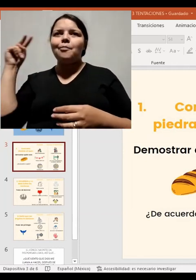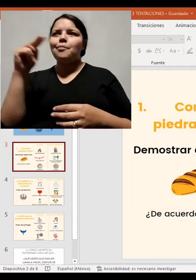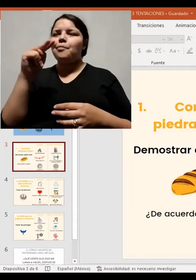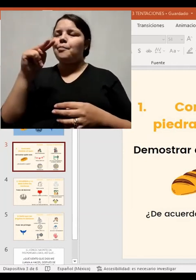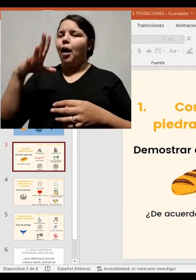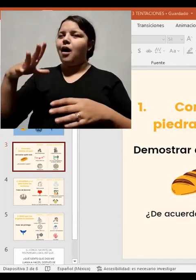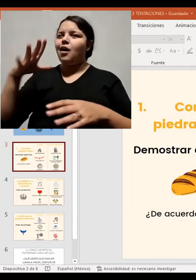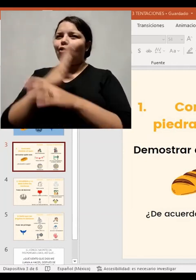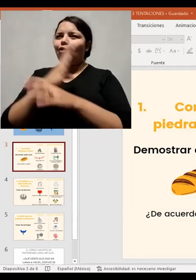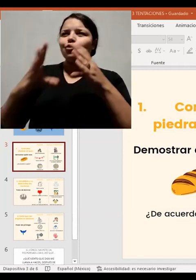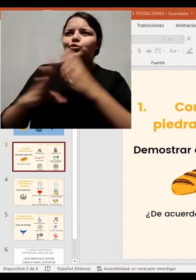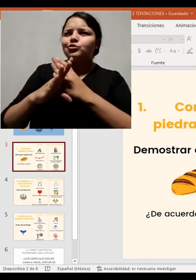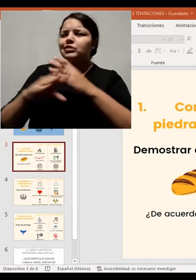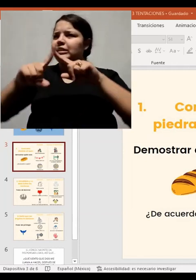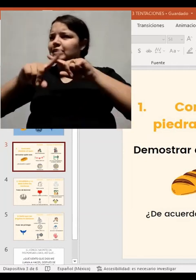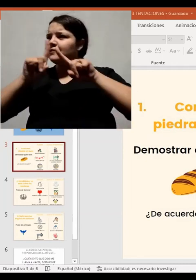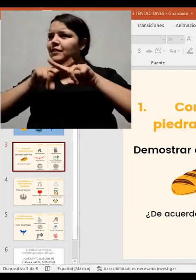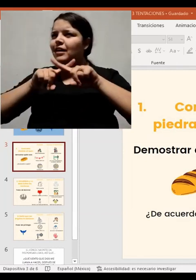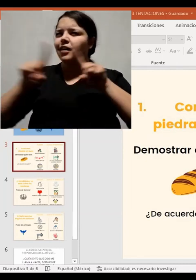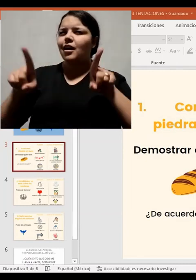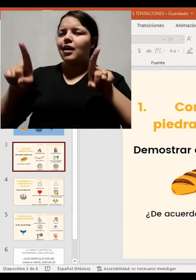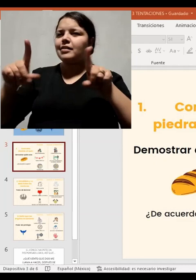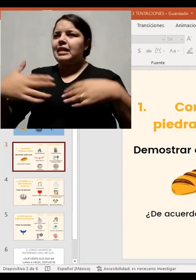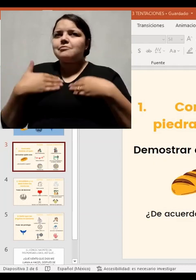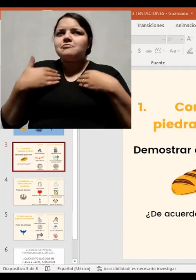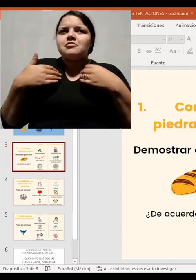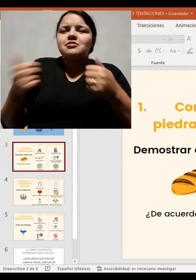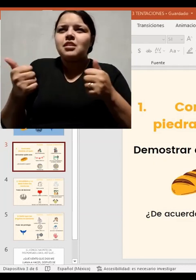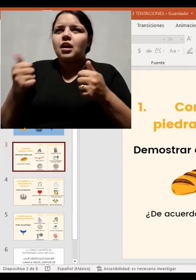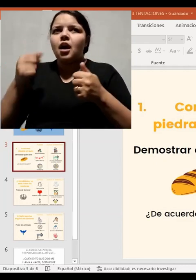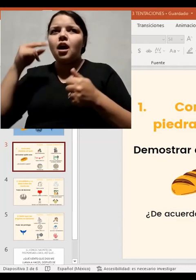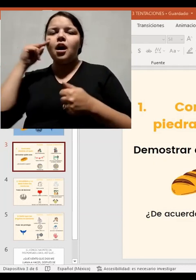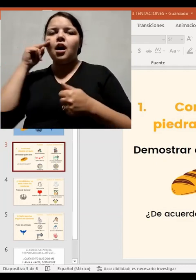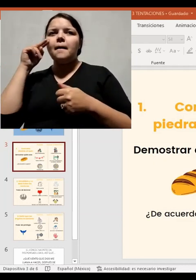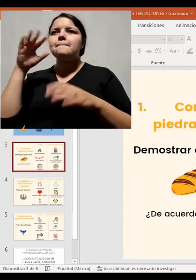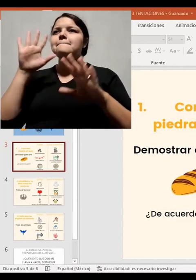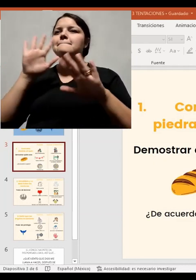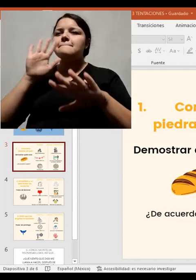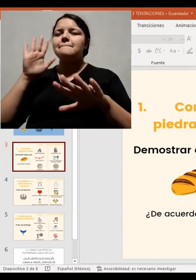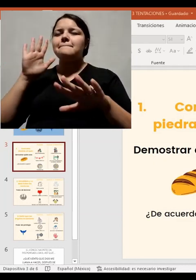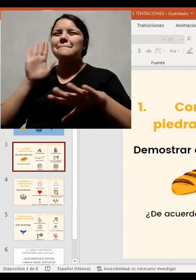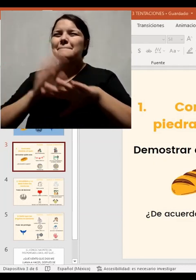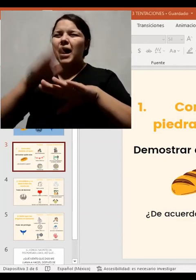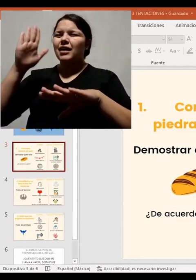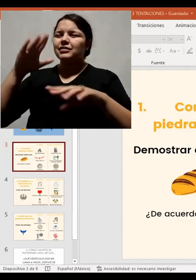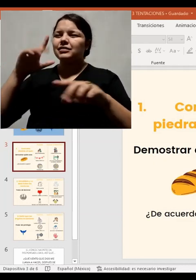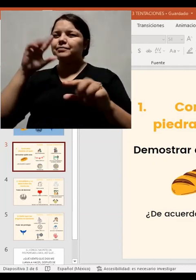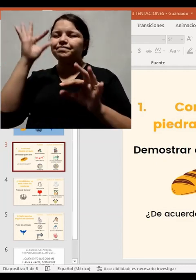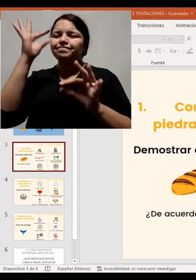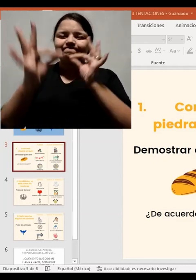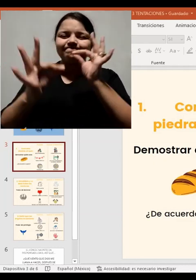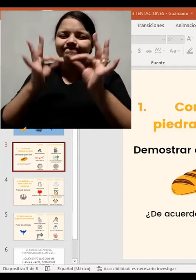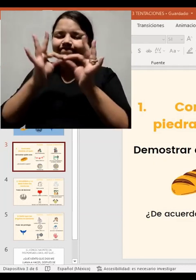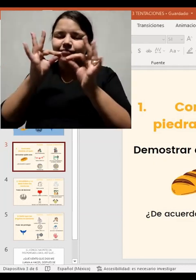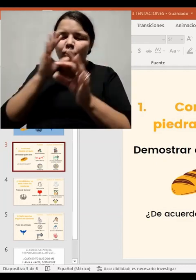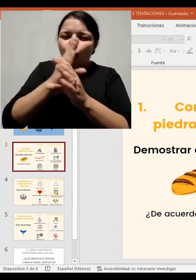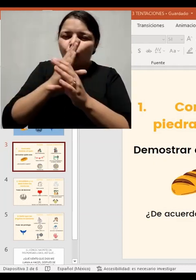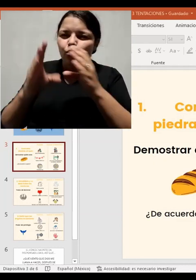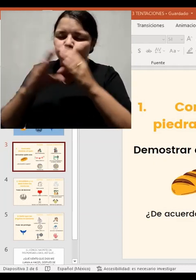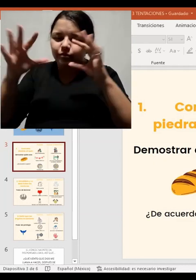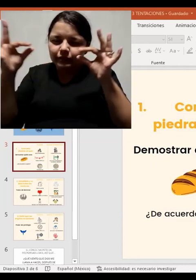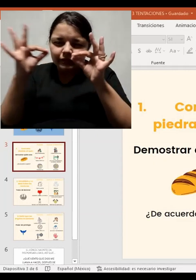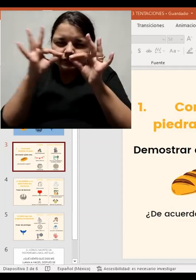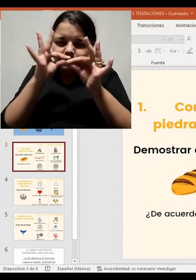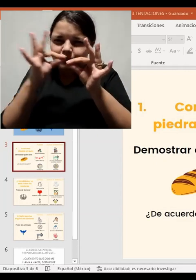ejemplo, personas sordas o personas con alguna discapacidad motriz para hacer un trabajo donde realmente podrían hacer más y no